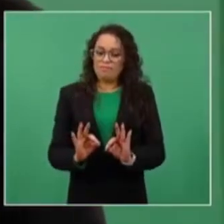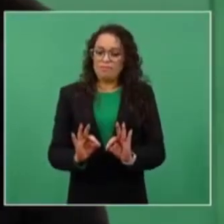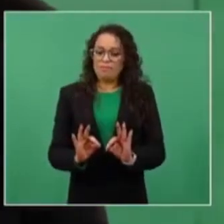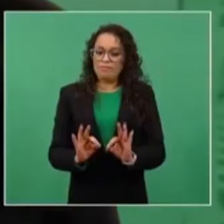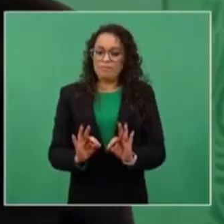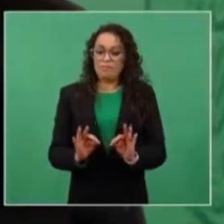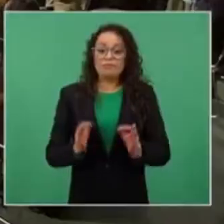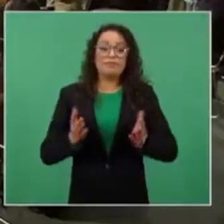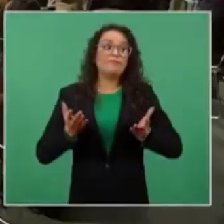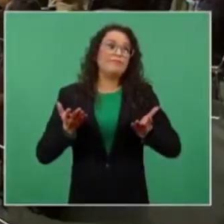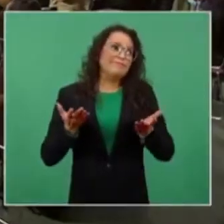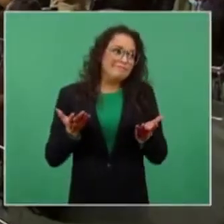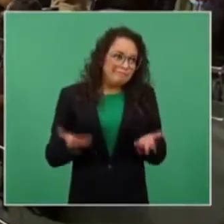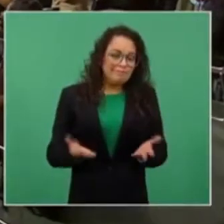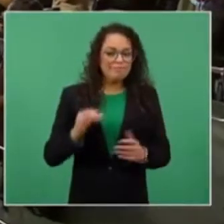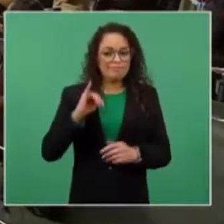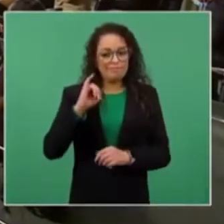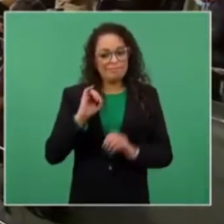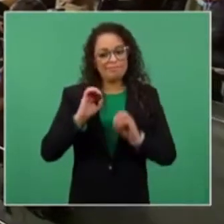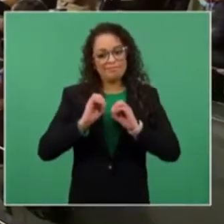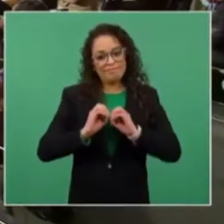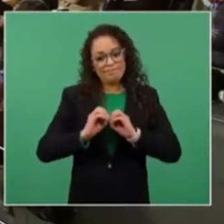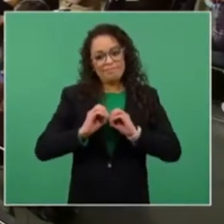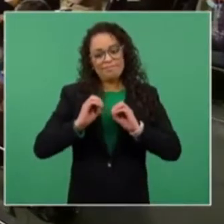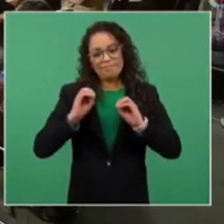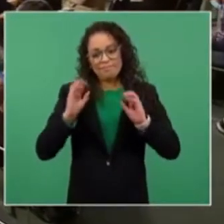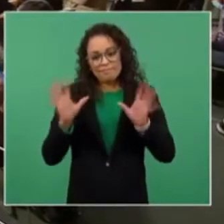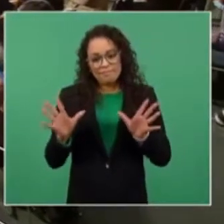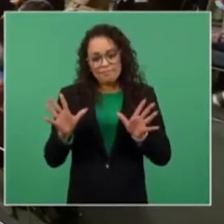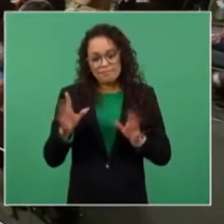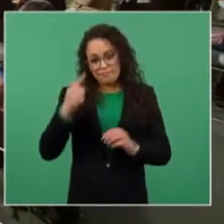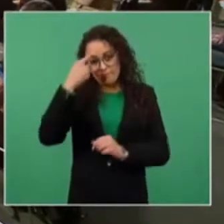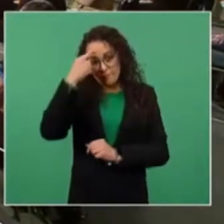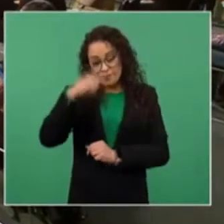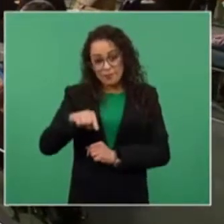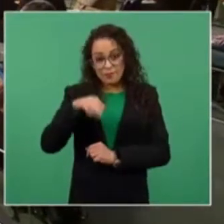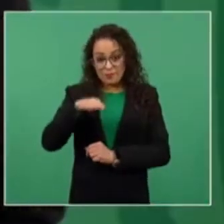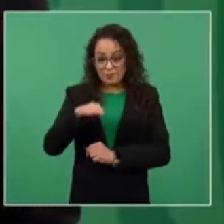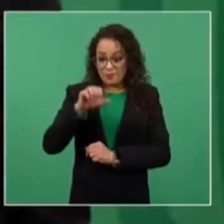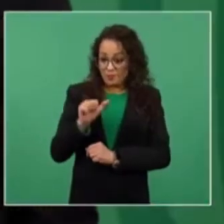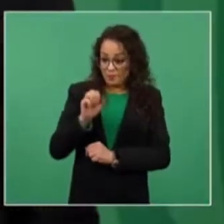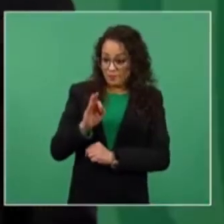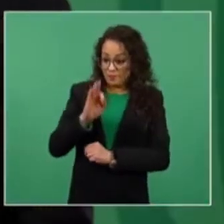para las mafias que han habido ahí